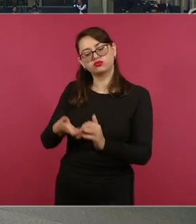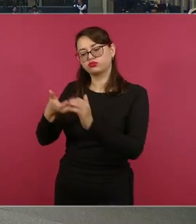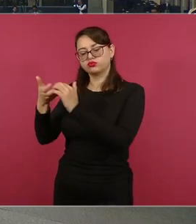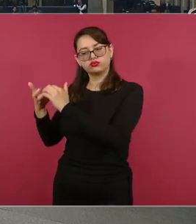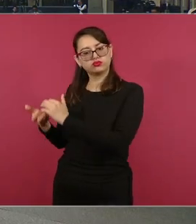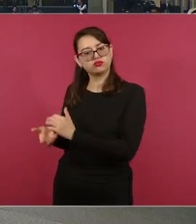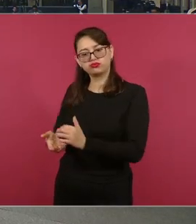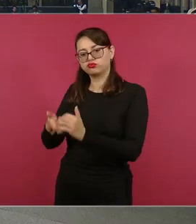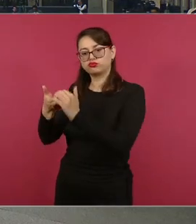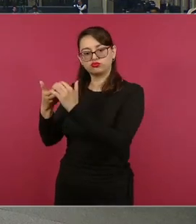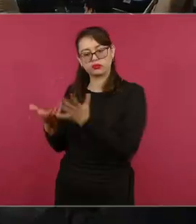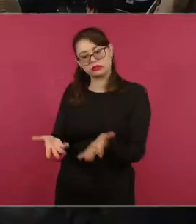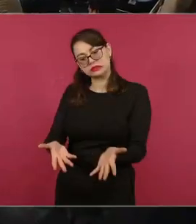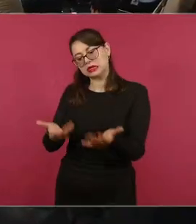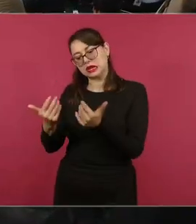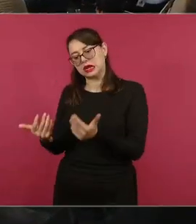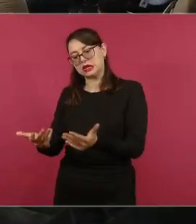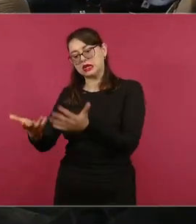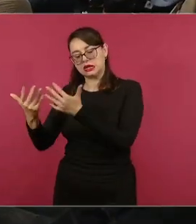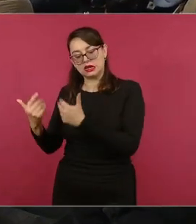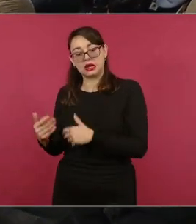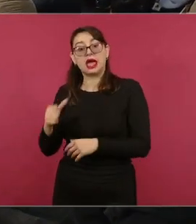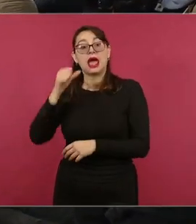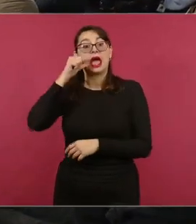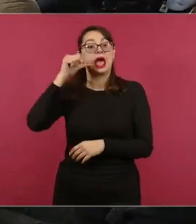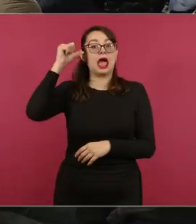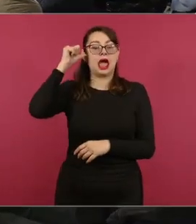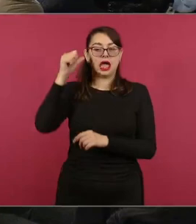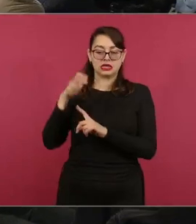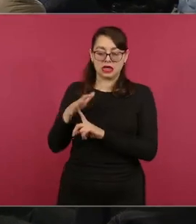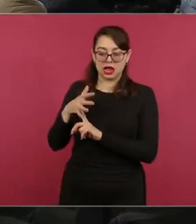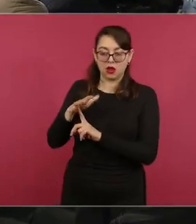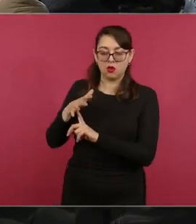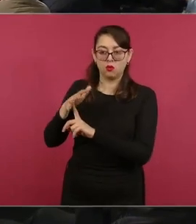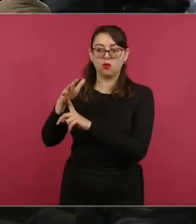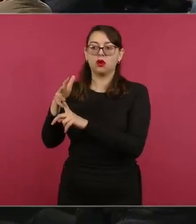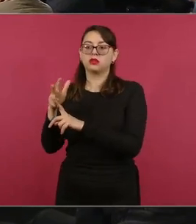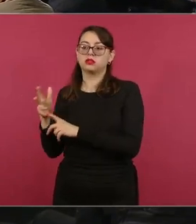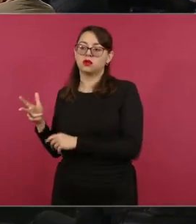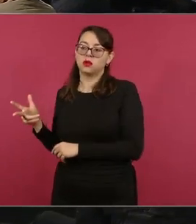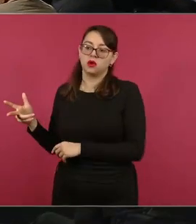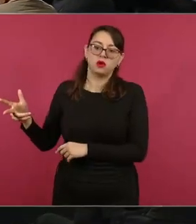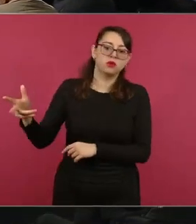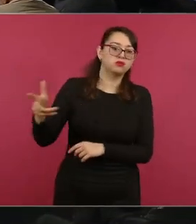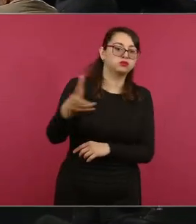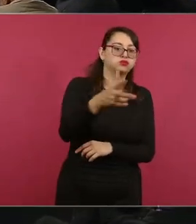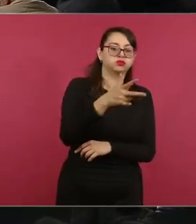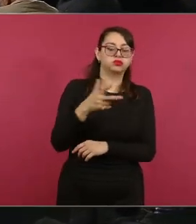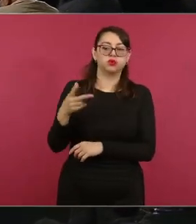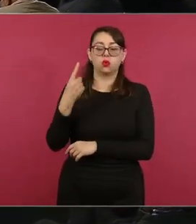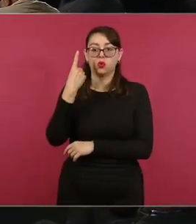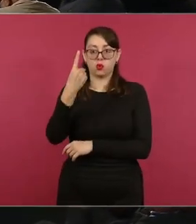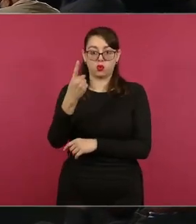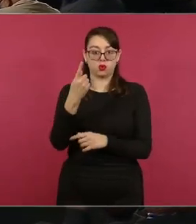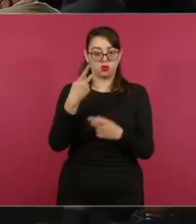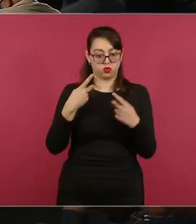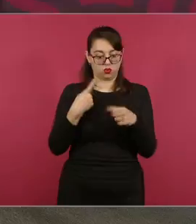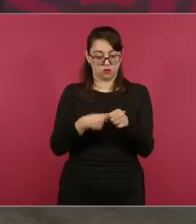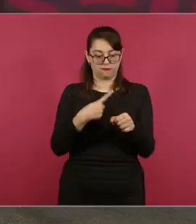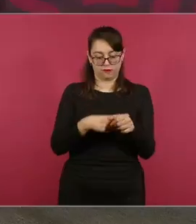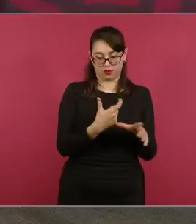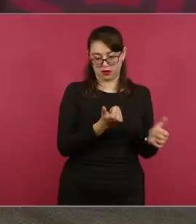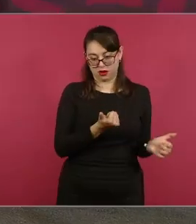En lo que se refiere a los helicópteros, ayer hicieron un vuelo de ambulancia, hicieron cuatro vuelos de transporte de despensas